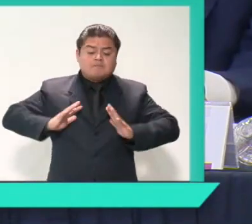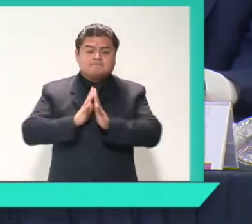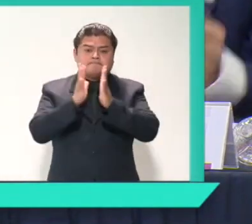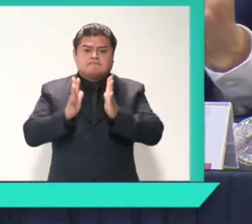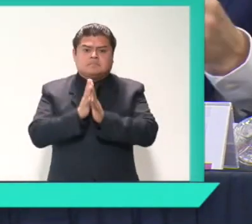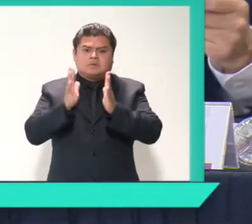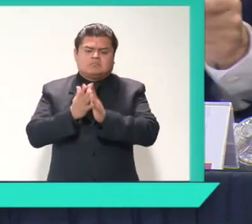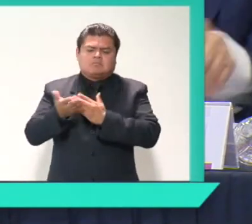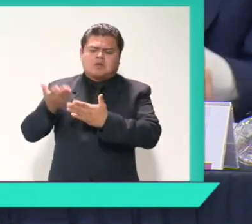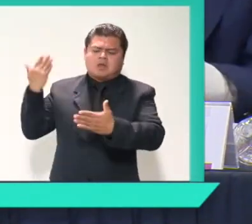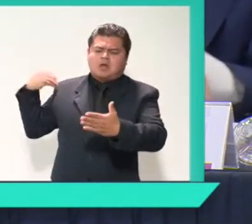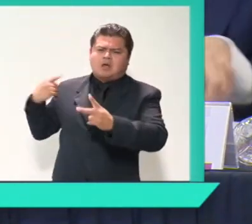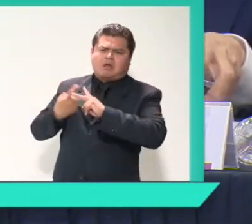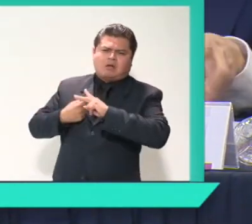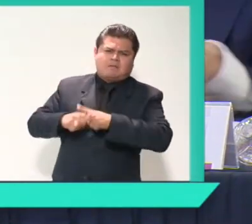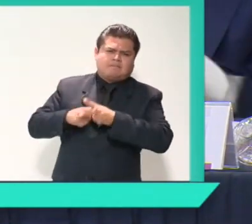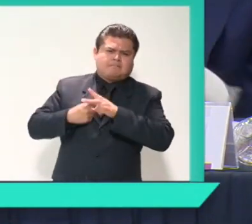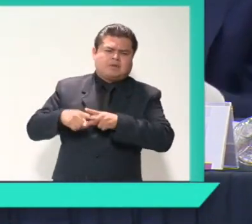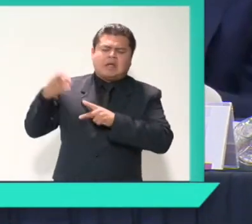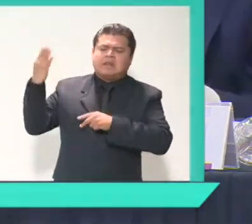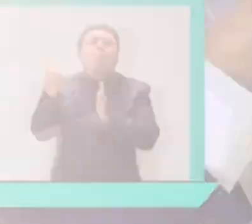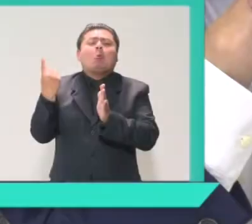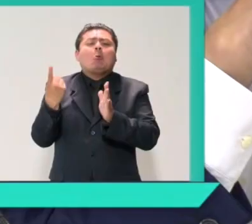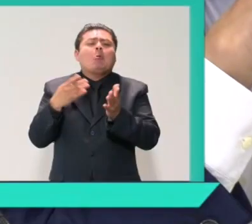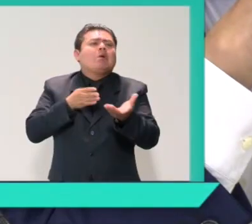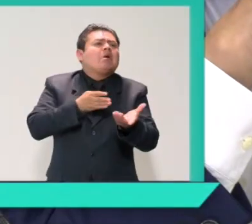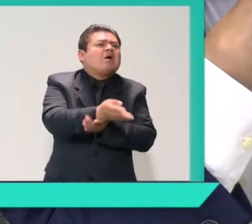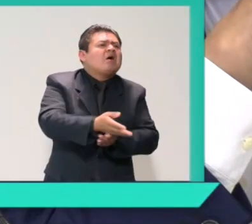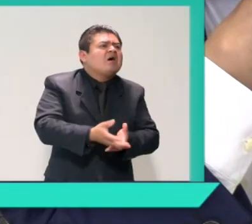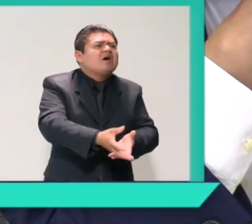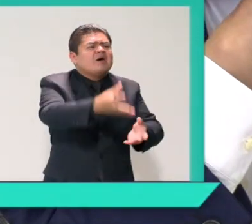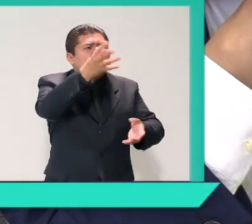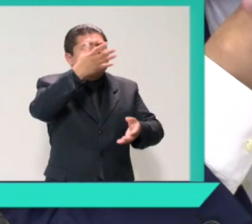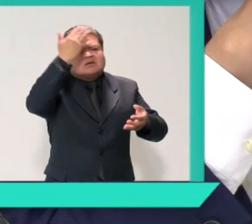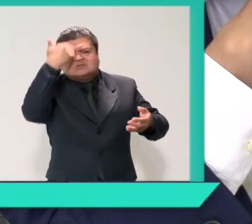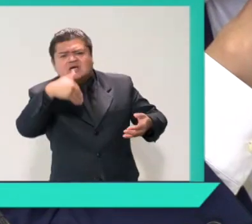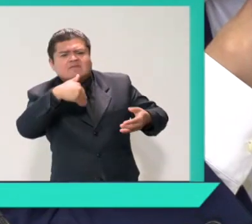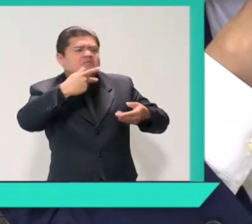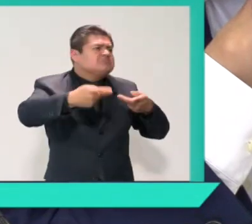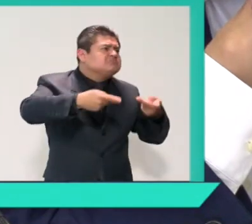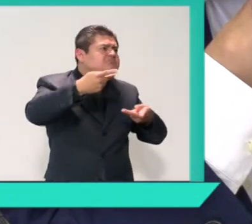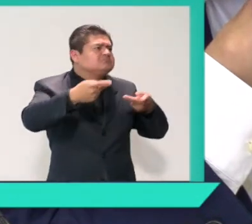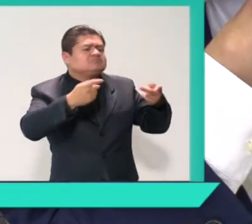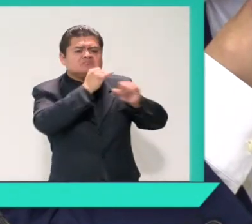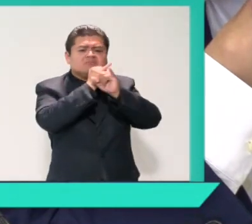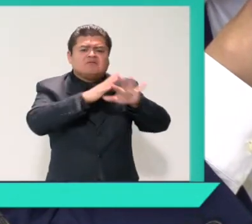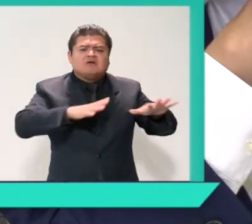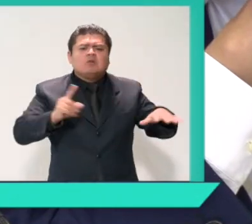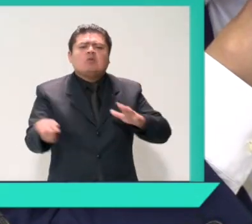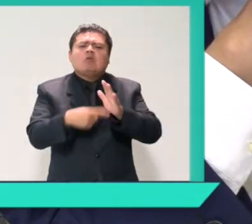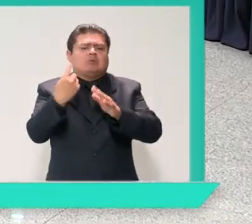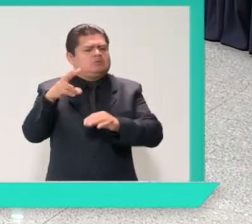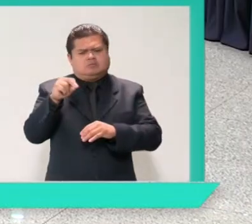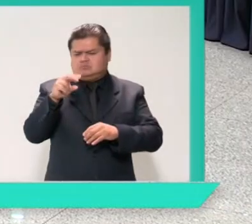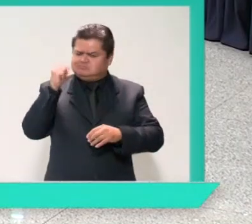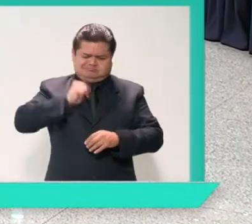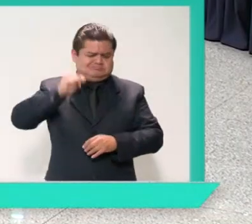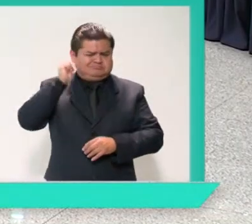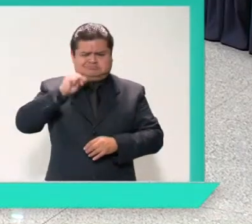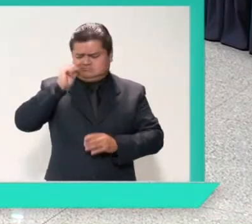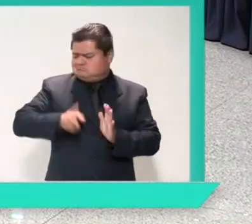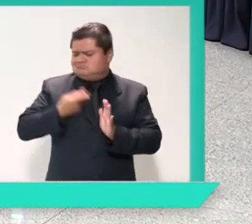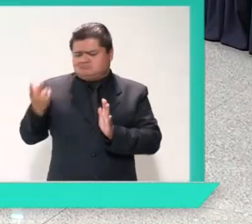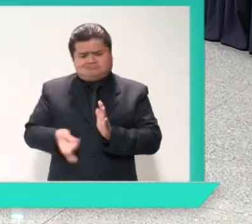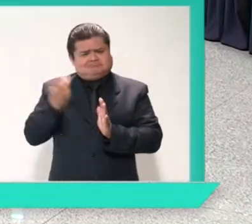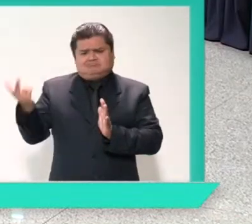ejerzan su derecho a saber de forma permanente. Teníamos que seguir en el ejercicio de invitar a la ciudadanía a repetir